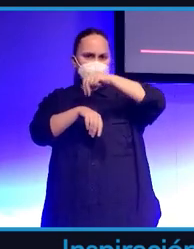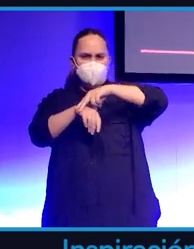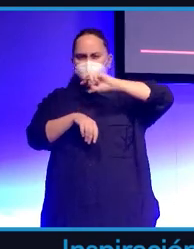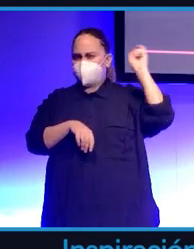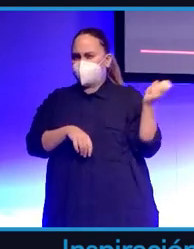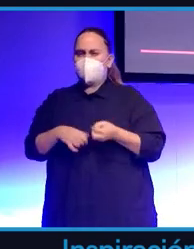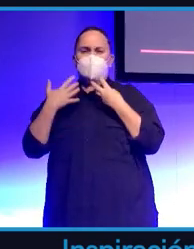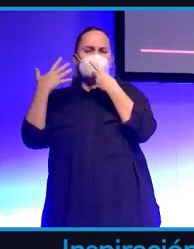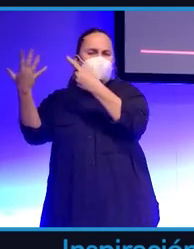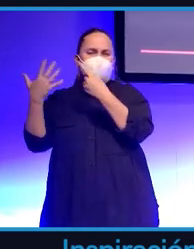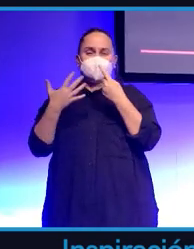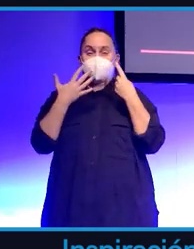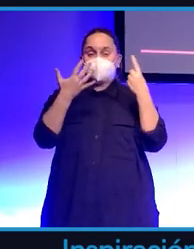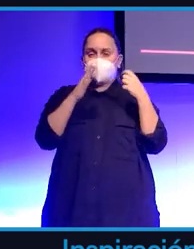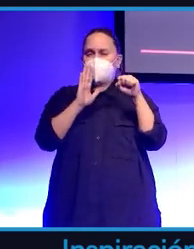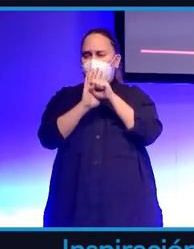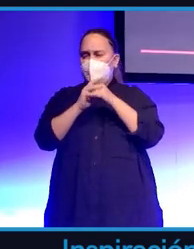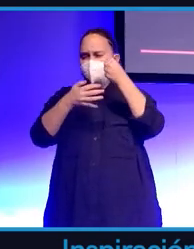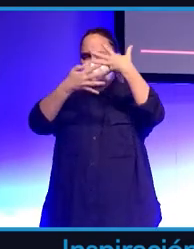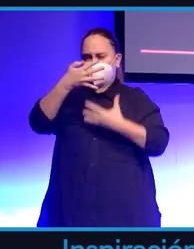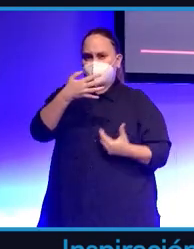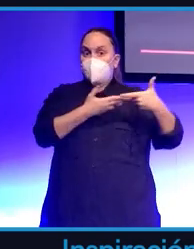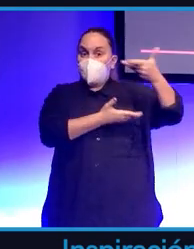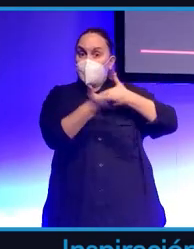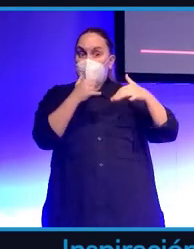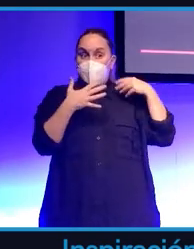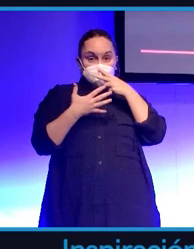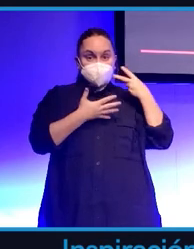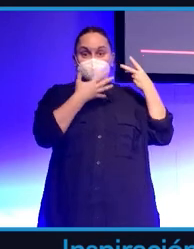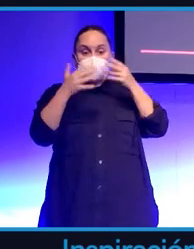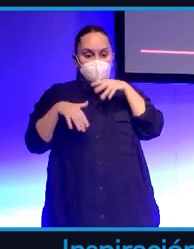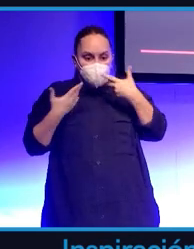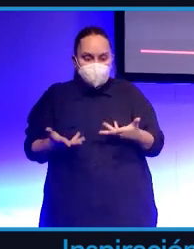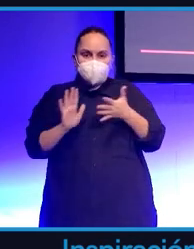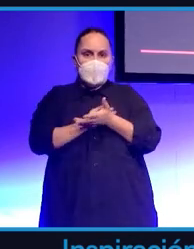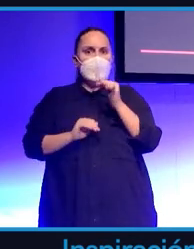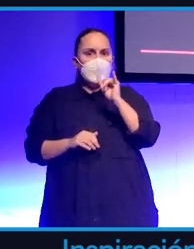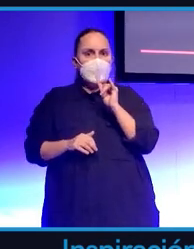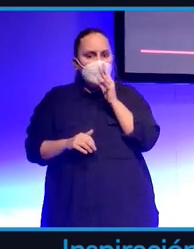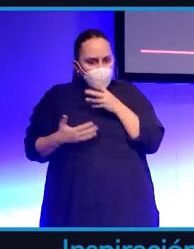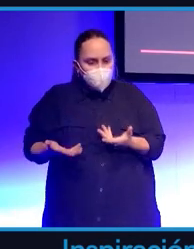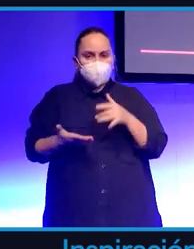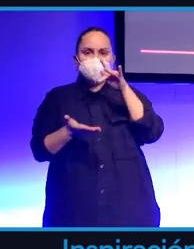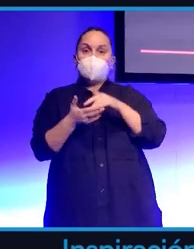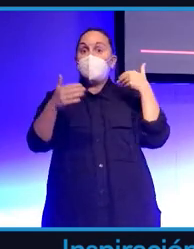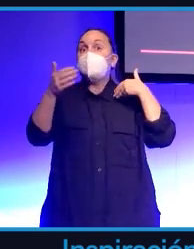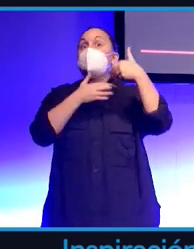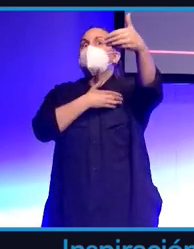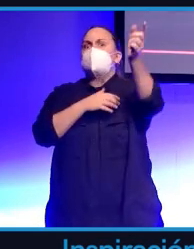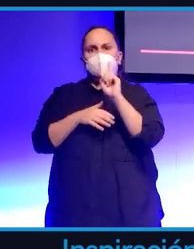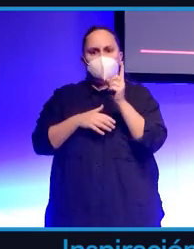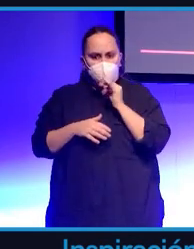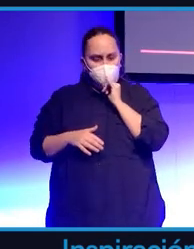7 años que no sabemos cómo ha llegado a todo ello pero ya está ocurriendo no es una cosa del futuro nosotros estamos ya construyendo este